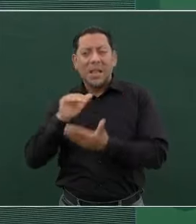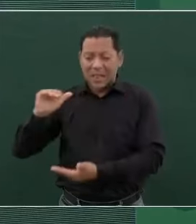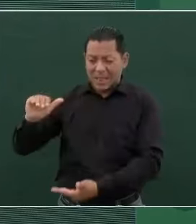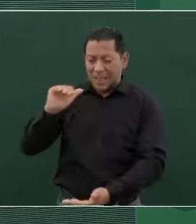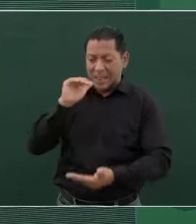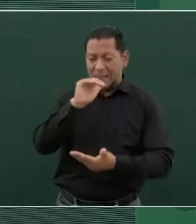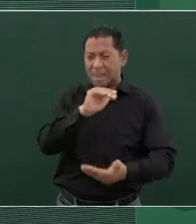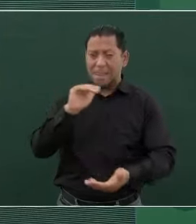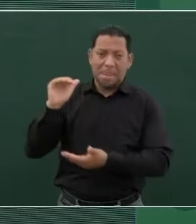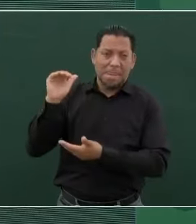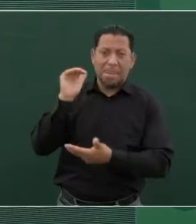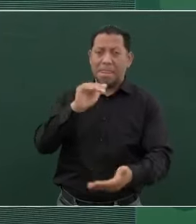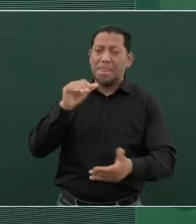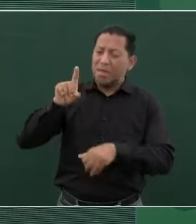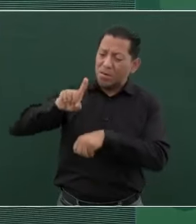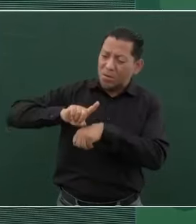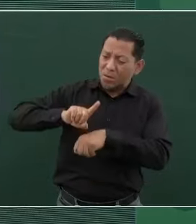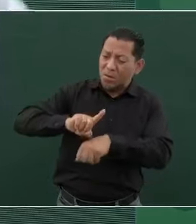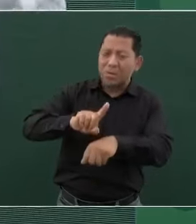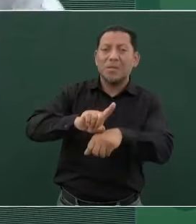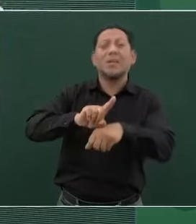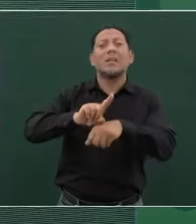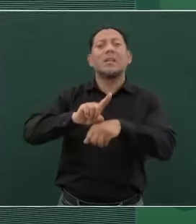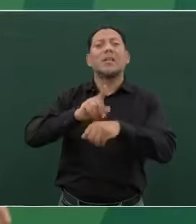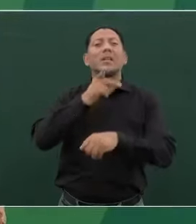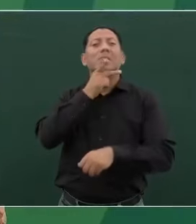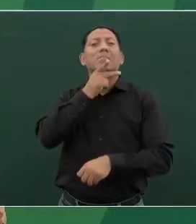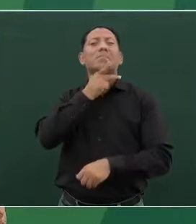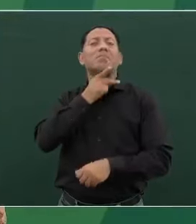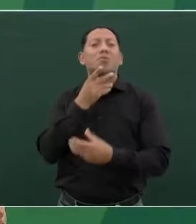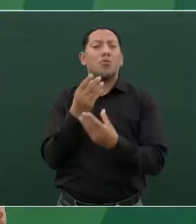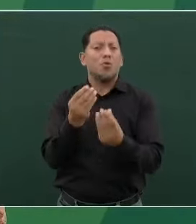de petróleo. Es un orgullo.